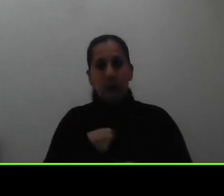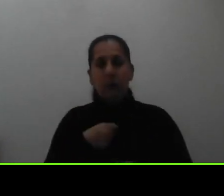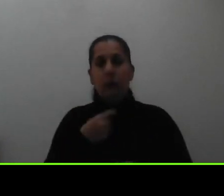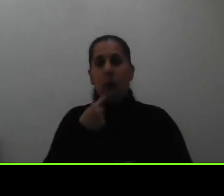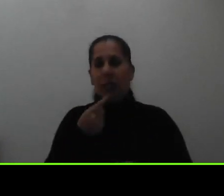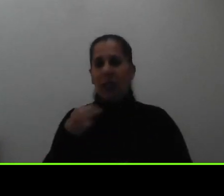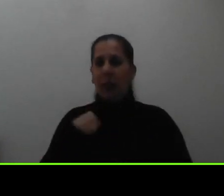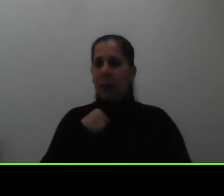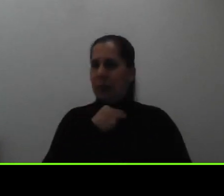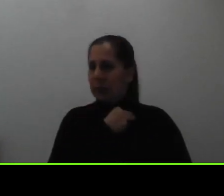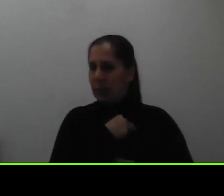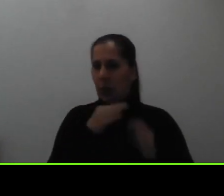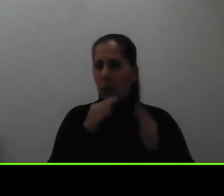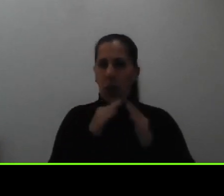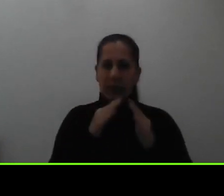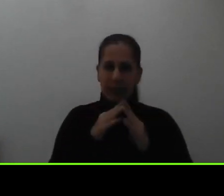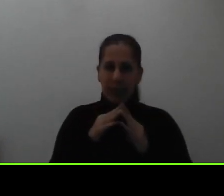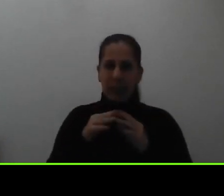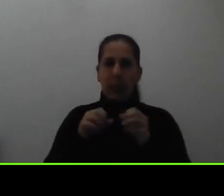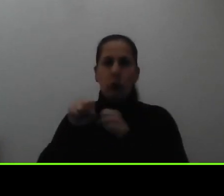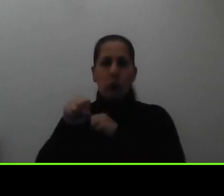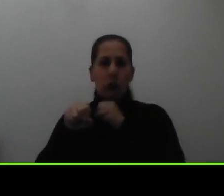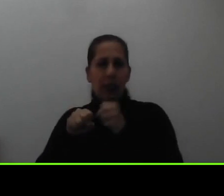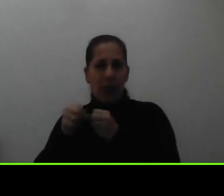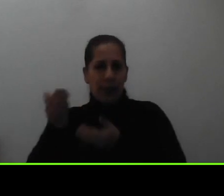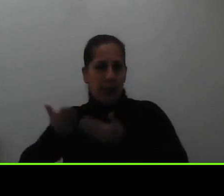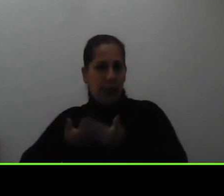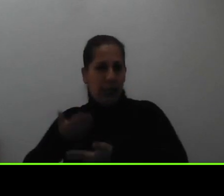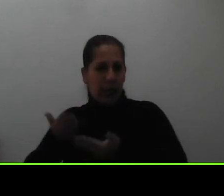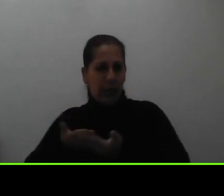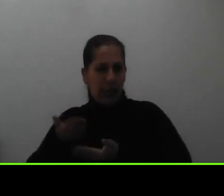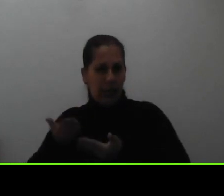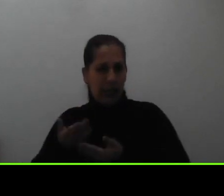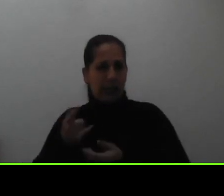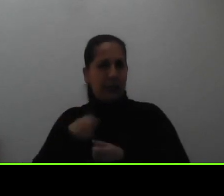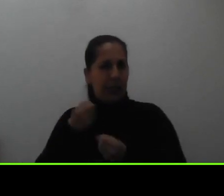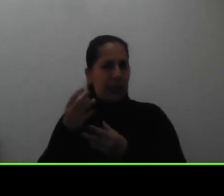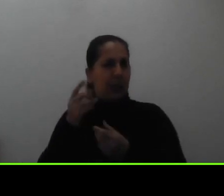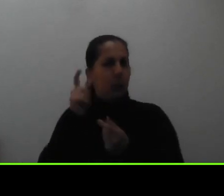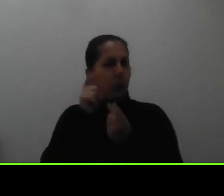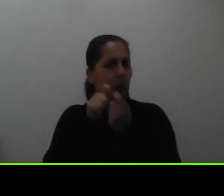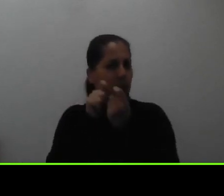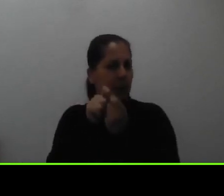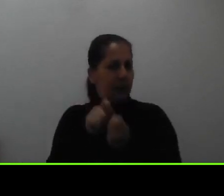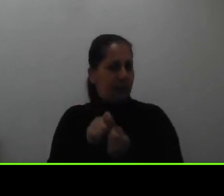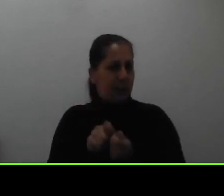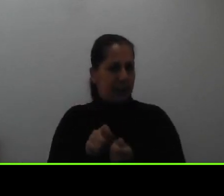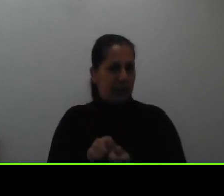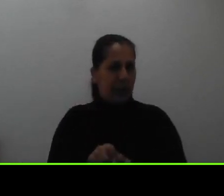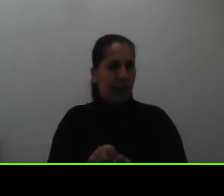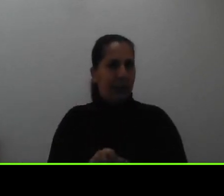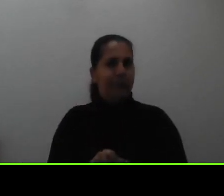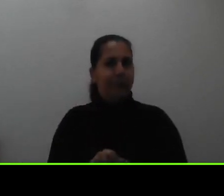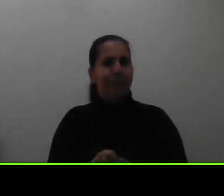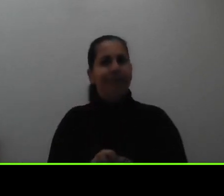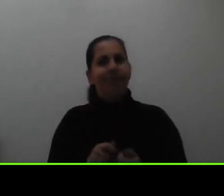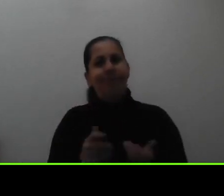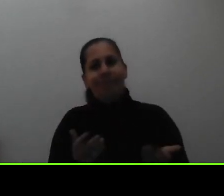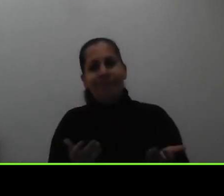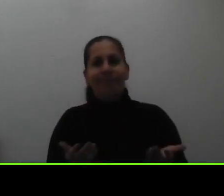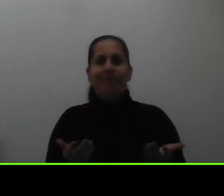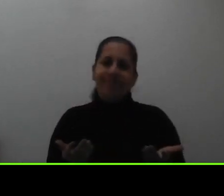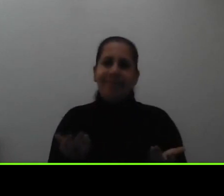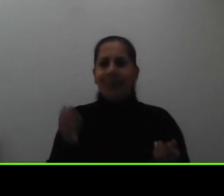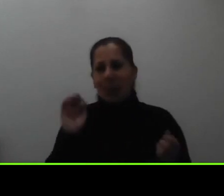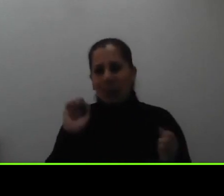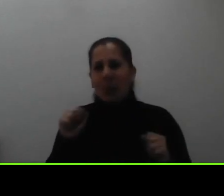Ministerio de Hacienda y las sociedades mercantiles tiene un grado de especificidad que pronto verá podría generarnos hoy